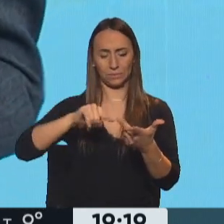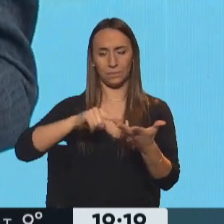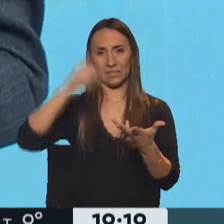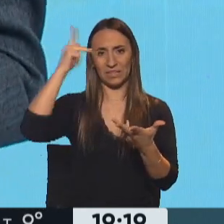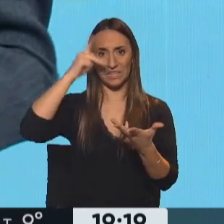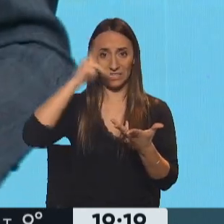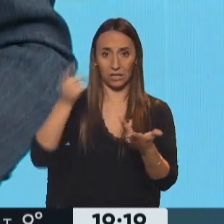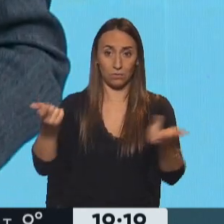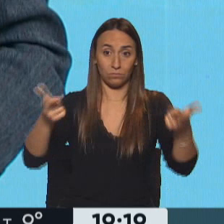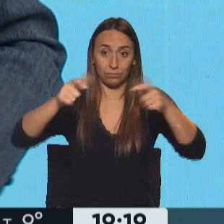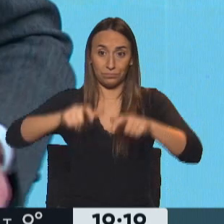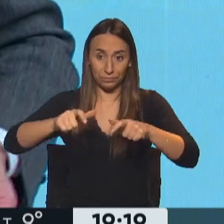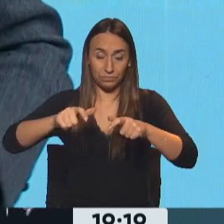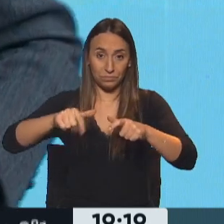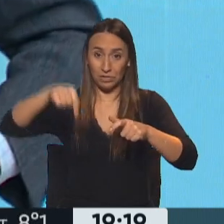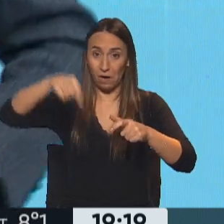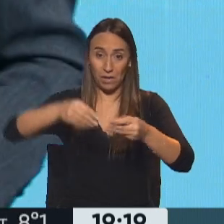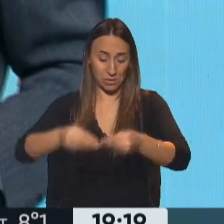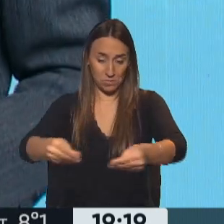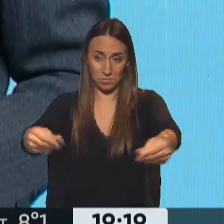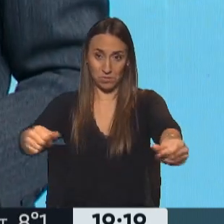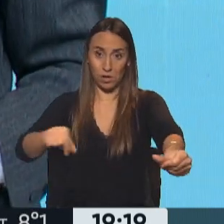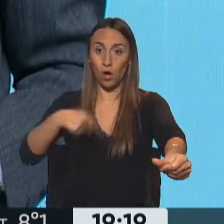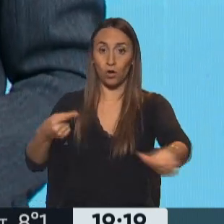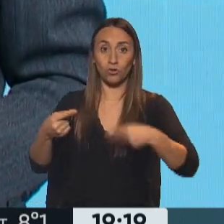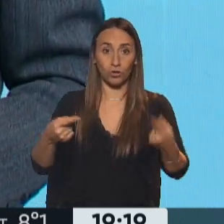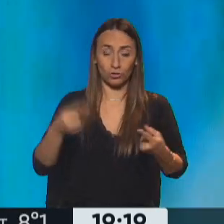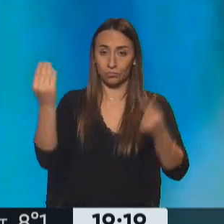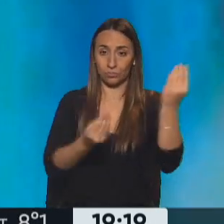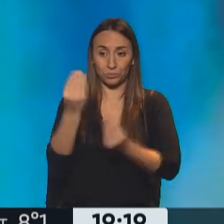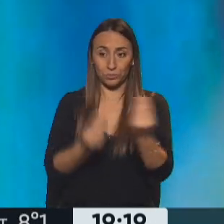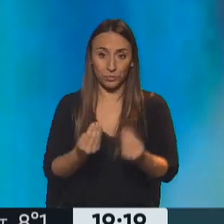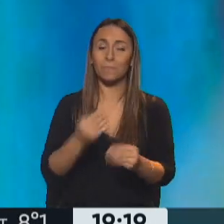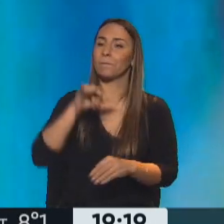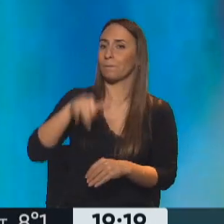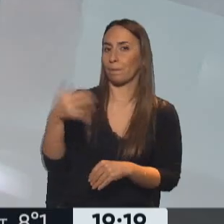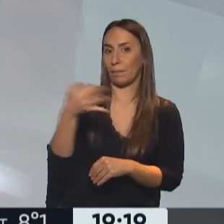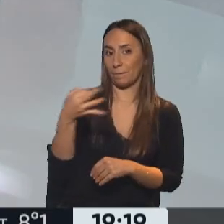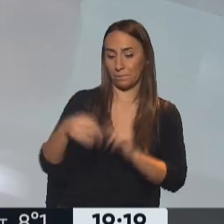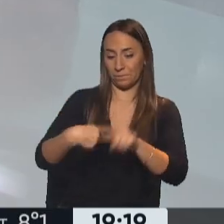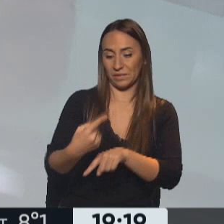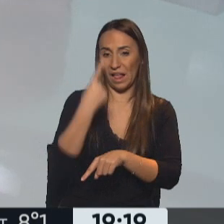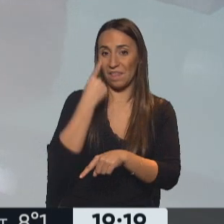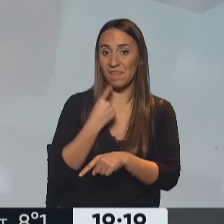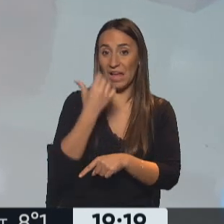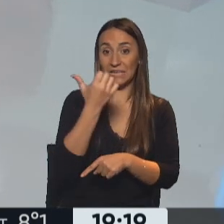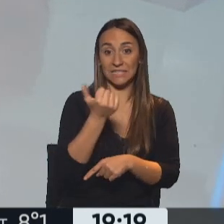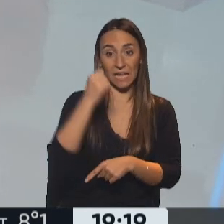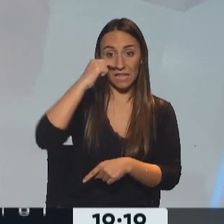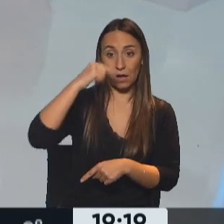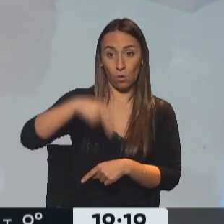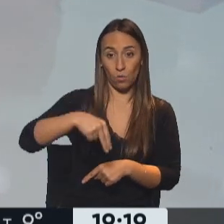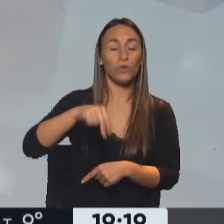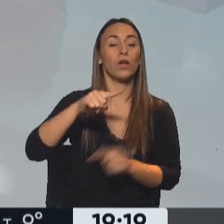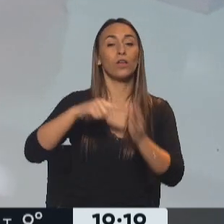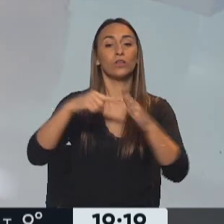Pero ahora hay otro escenario, Leticia. Sí, exactamente Horacio. Recordemos que el 6 de junio en Los Ángeles se espera